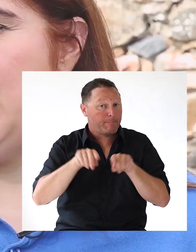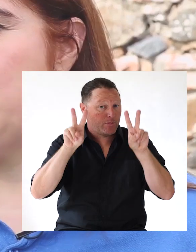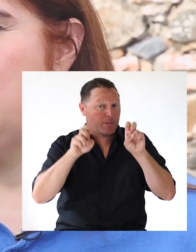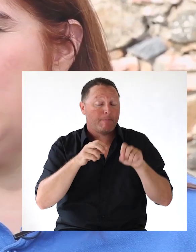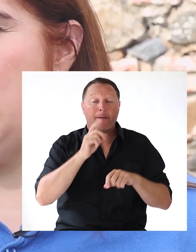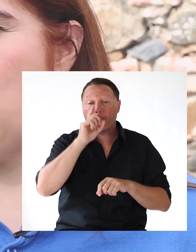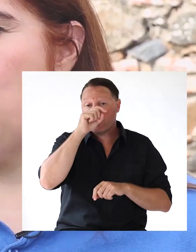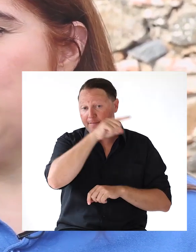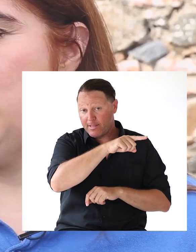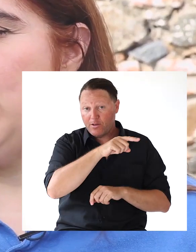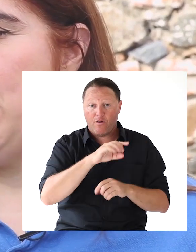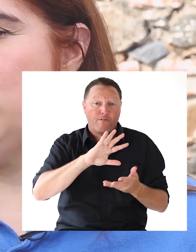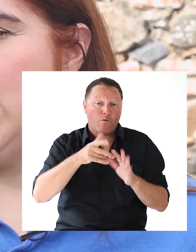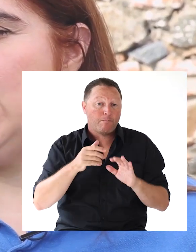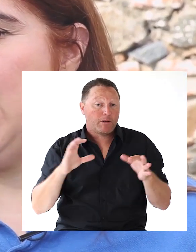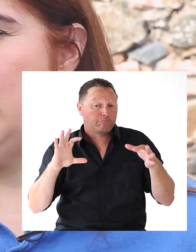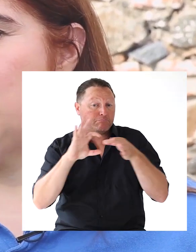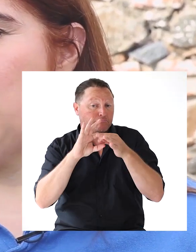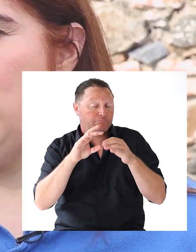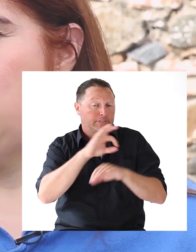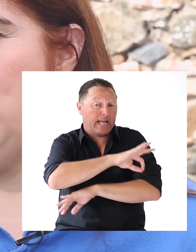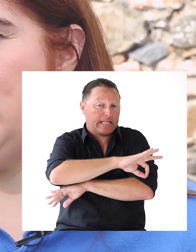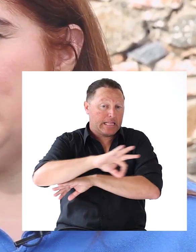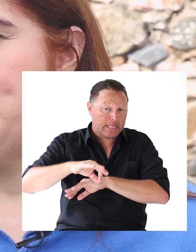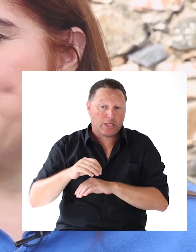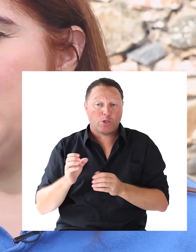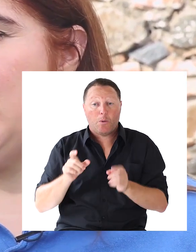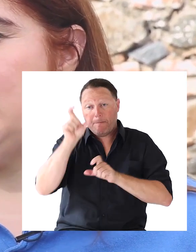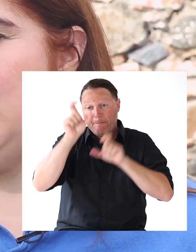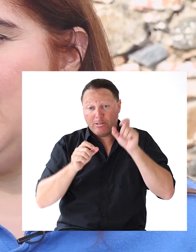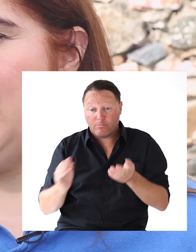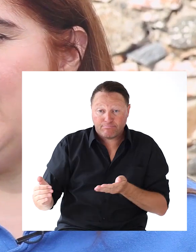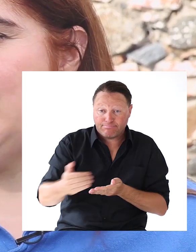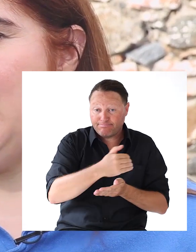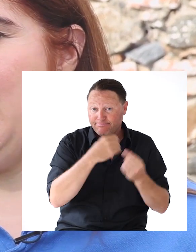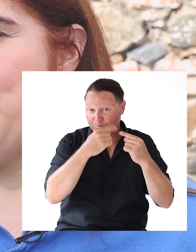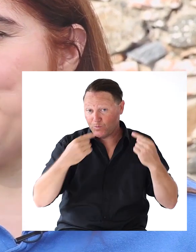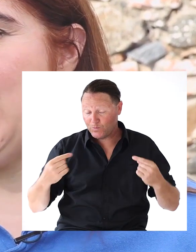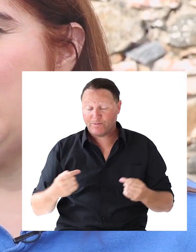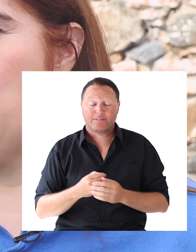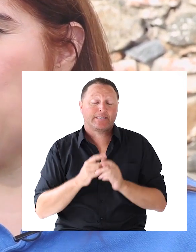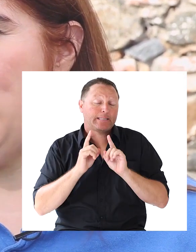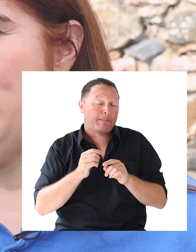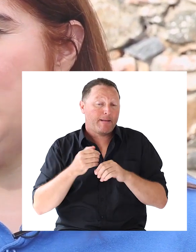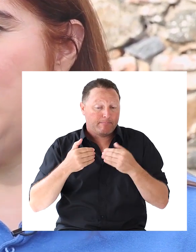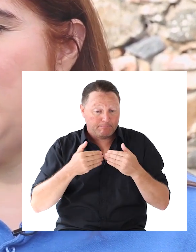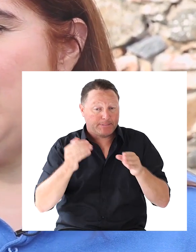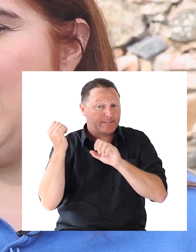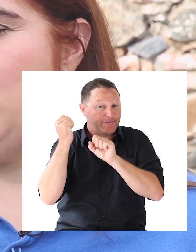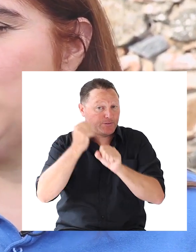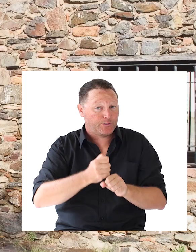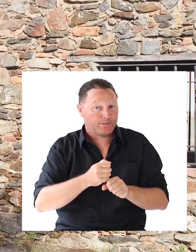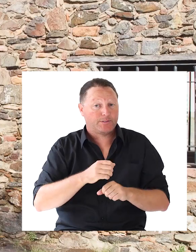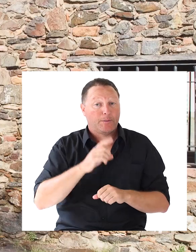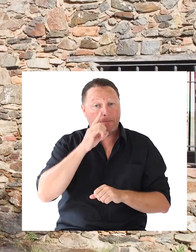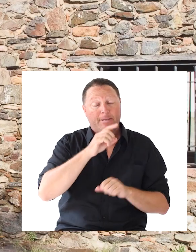Así que tenemos la conjunción de varios arquitectos De coleccionista Y así se inaugura Y